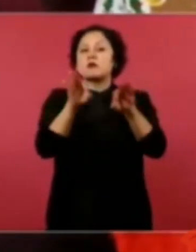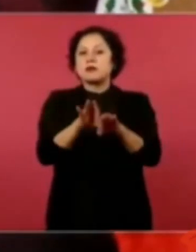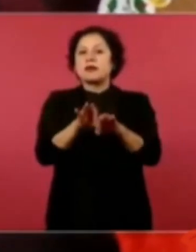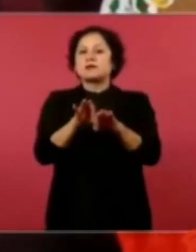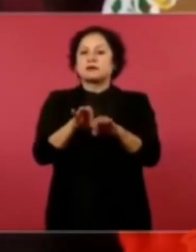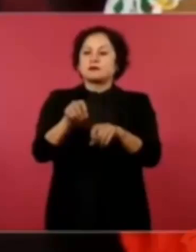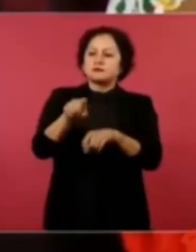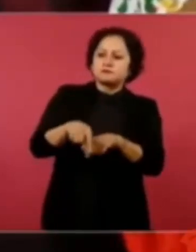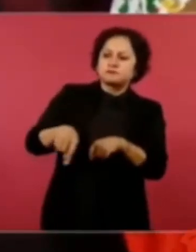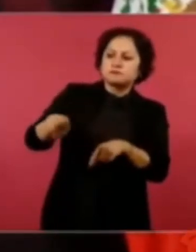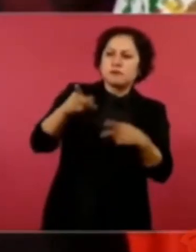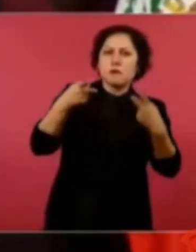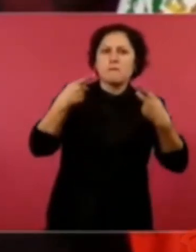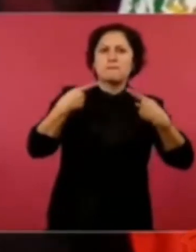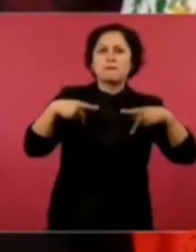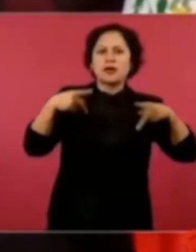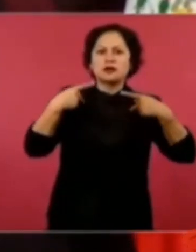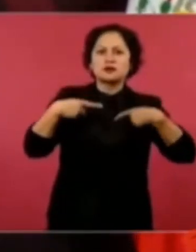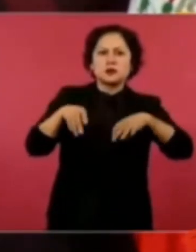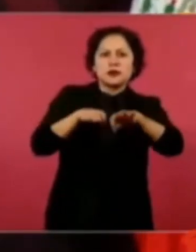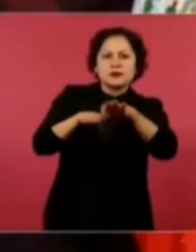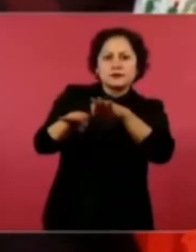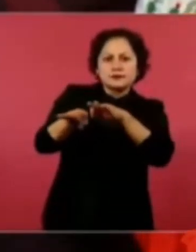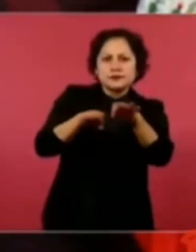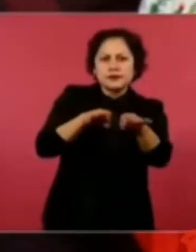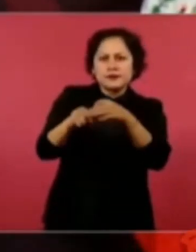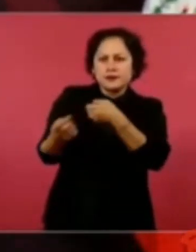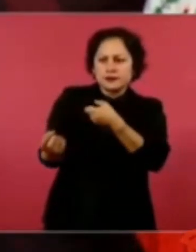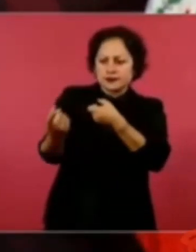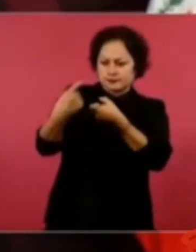maestros, trabajadores al servicio del Estado,